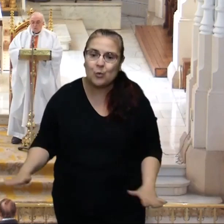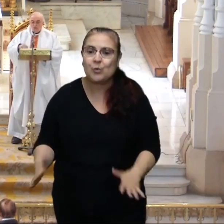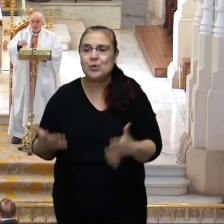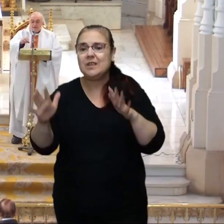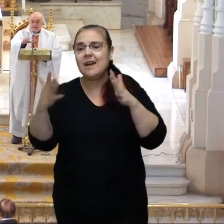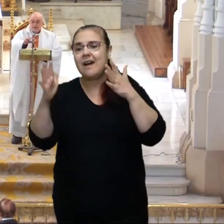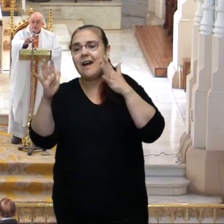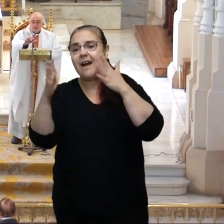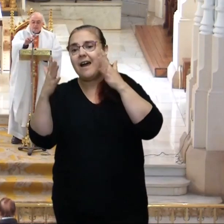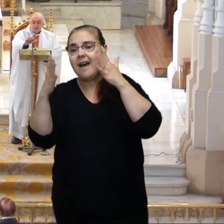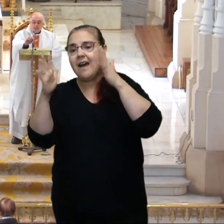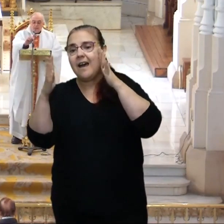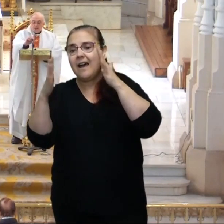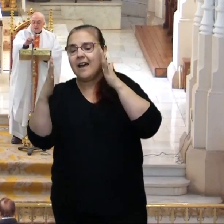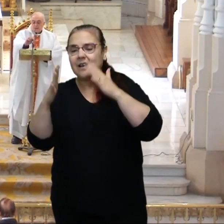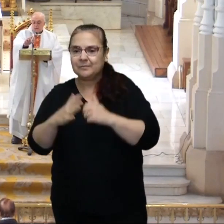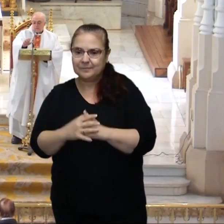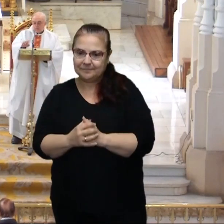¡Aleluya!